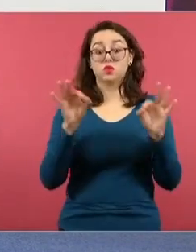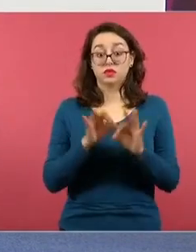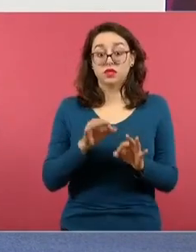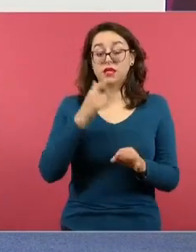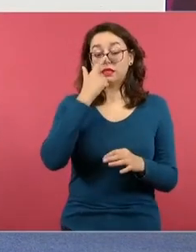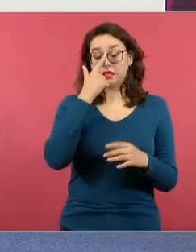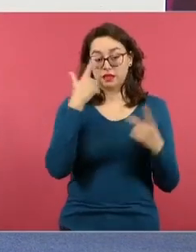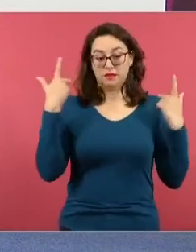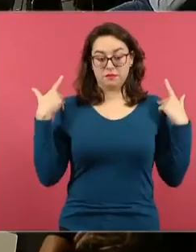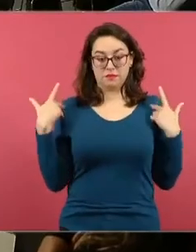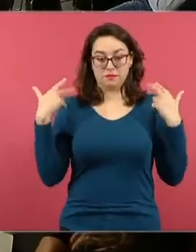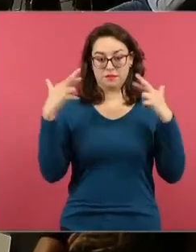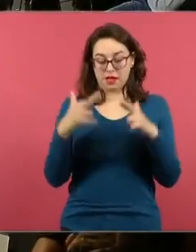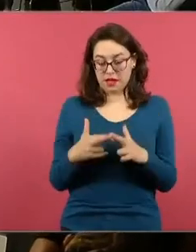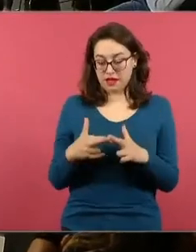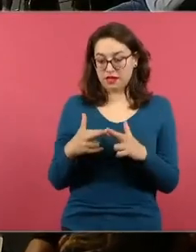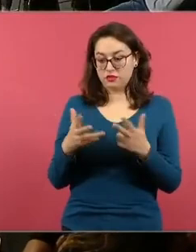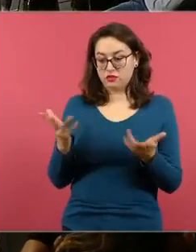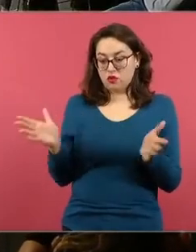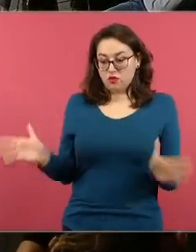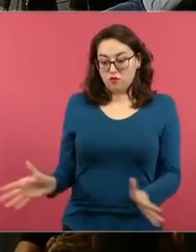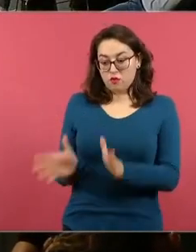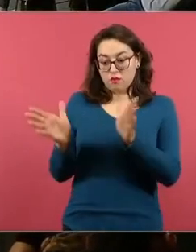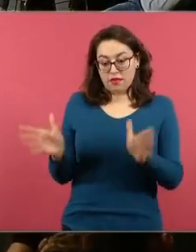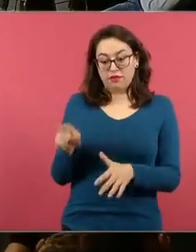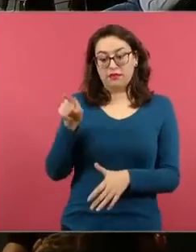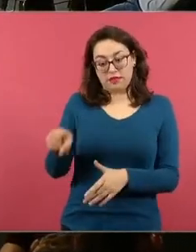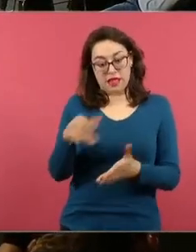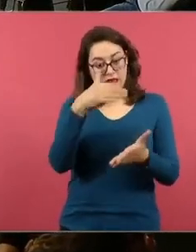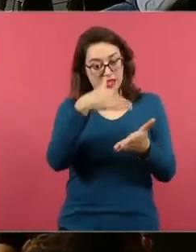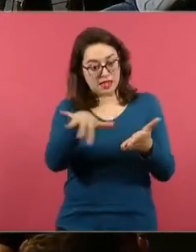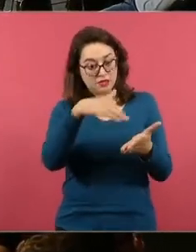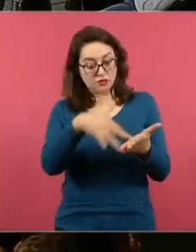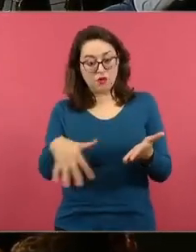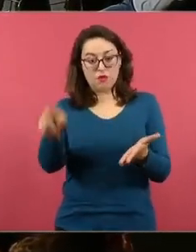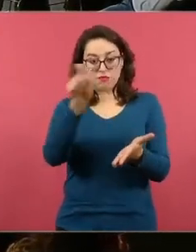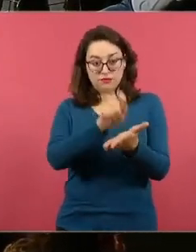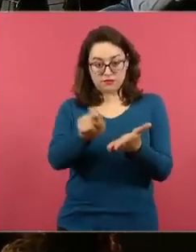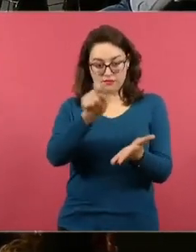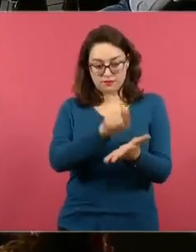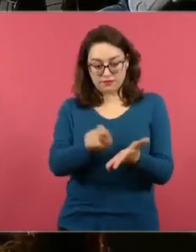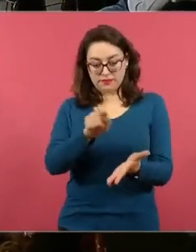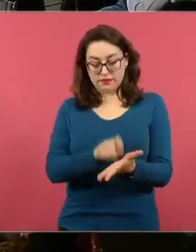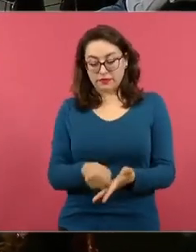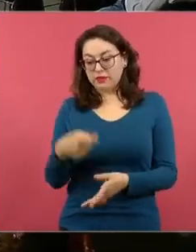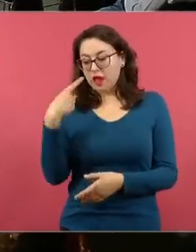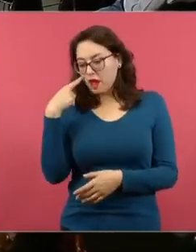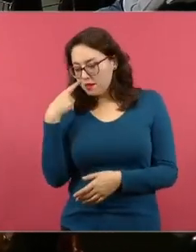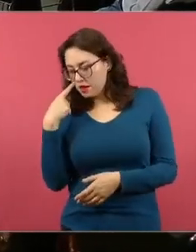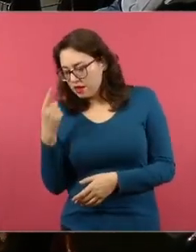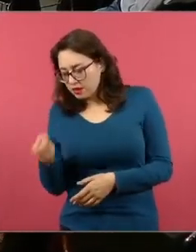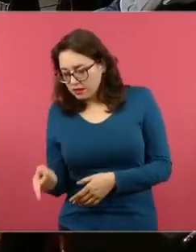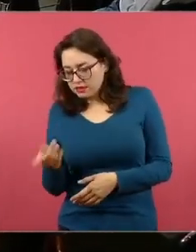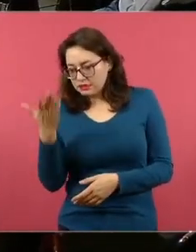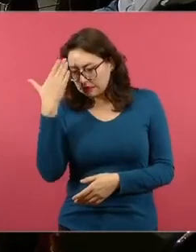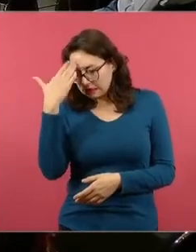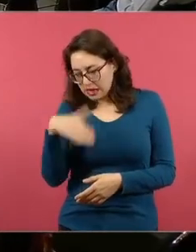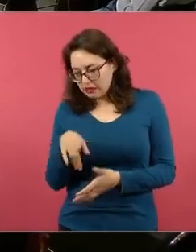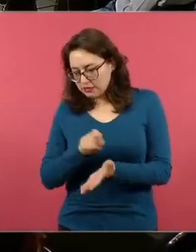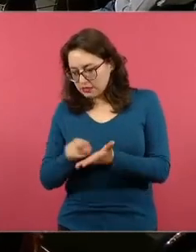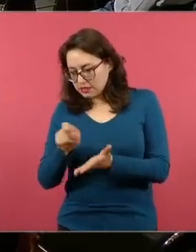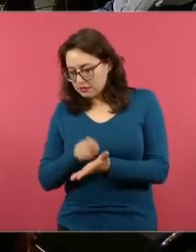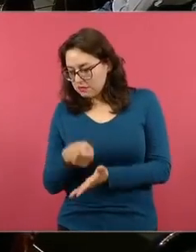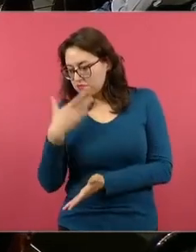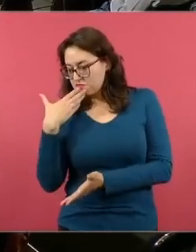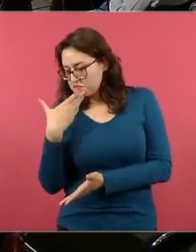la lectura, la escritura sobre todo, porque se va a dar cuenta el docente las áreas de oportunidad que tiene